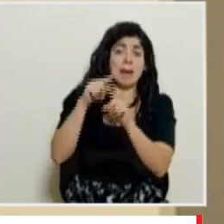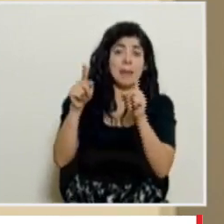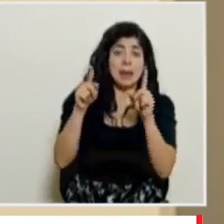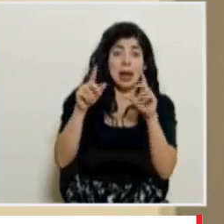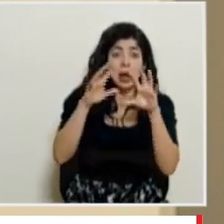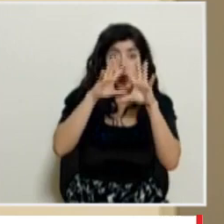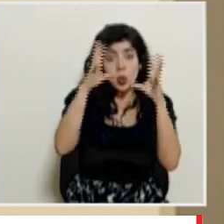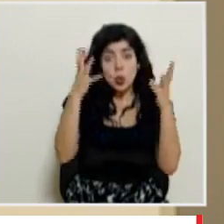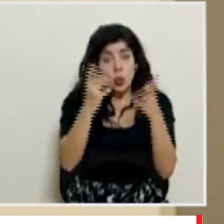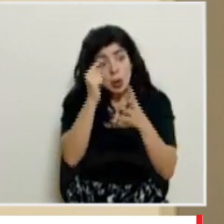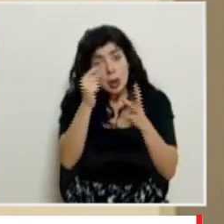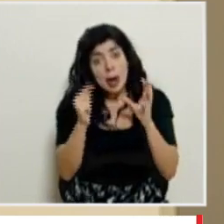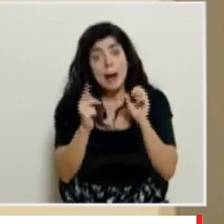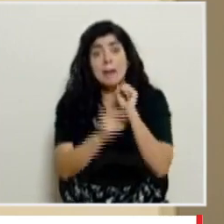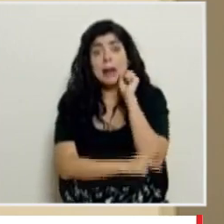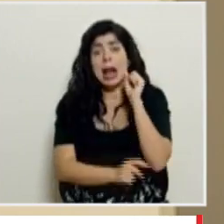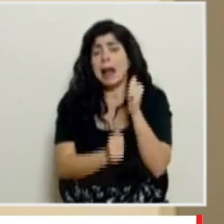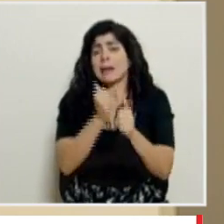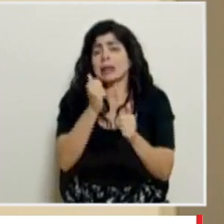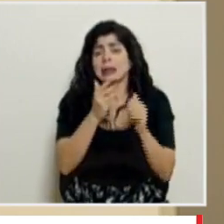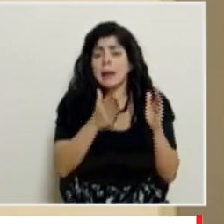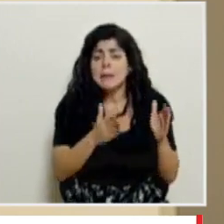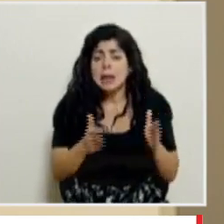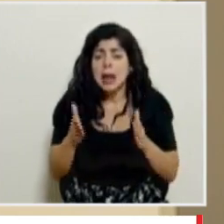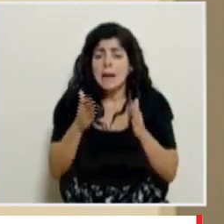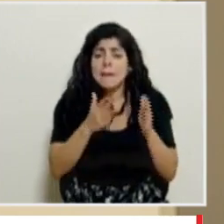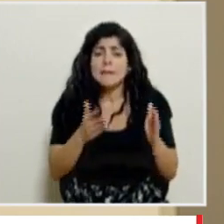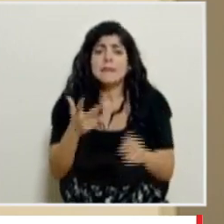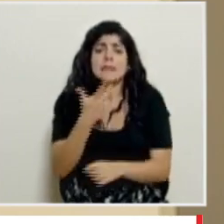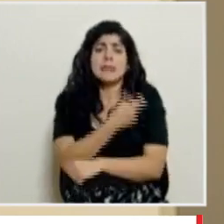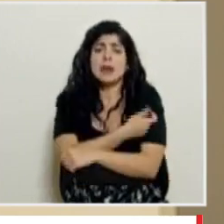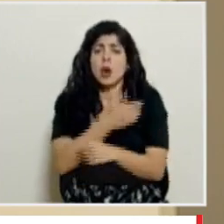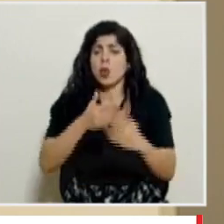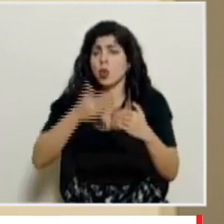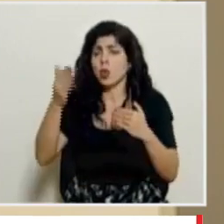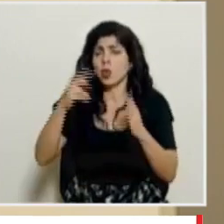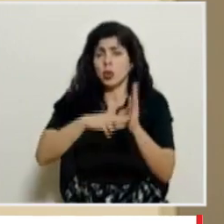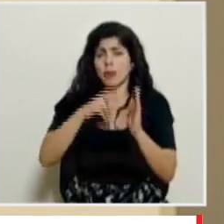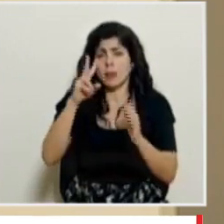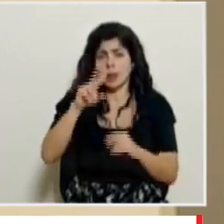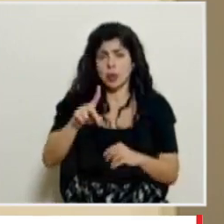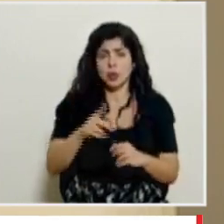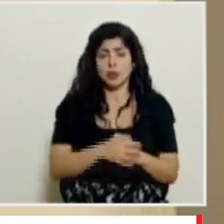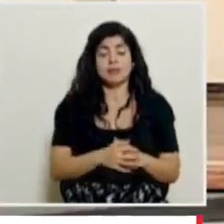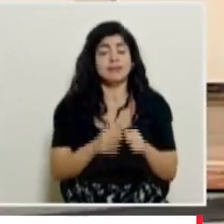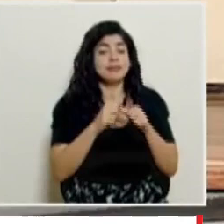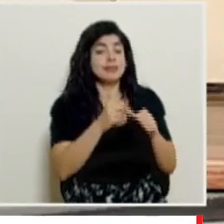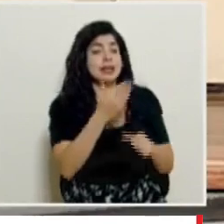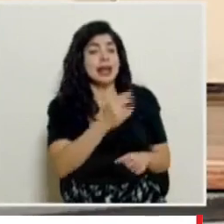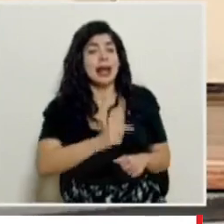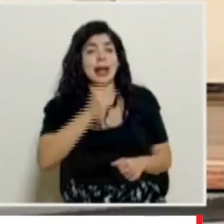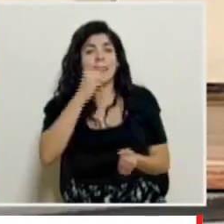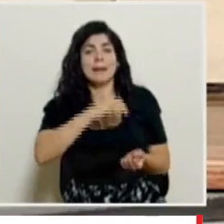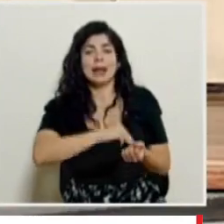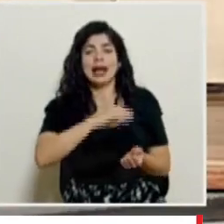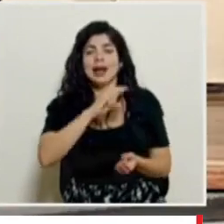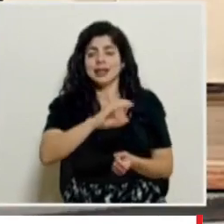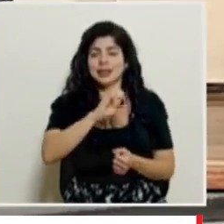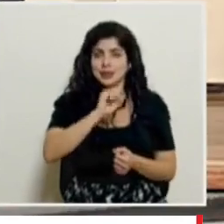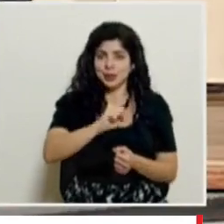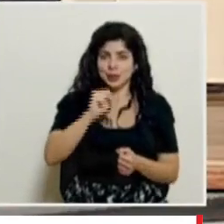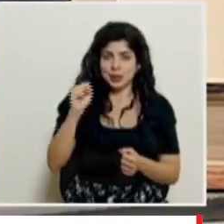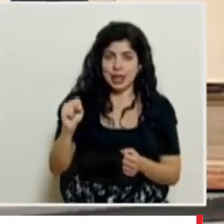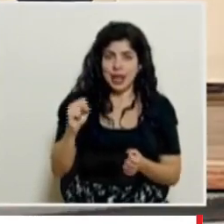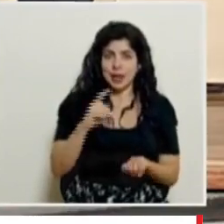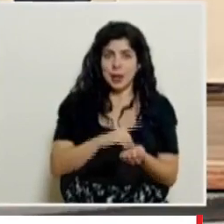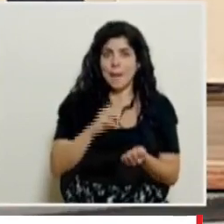la mayoría de los países están planeando vacunar durante todo el 2021 continuamos con el gerente médico de la caja costarricense